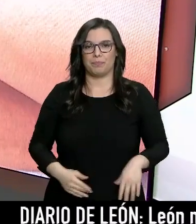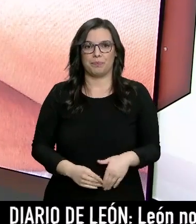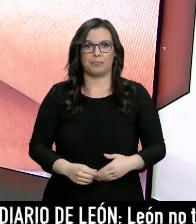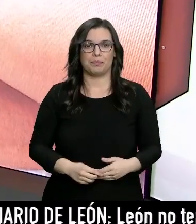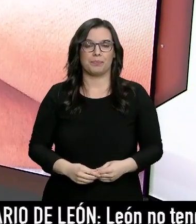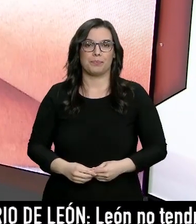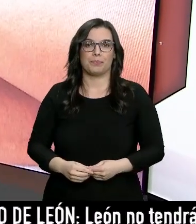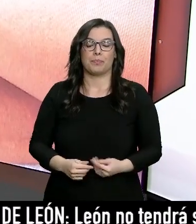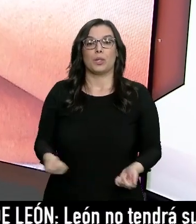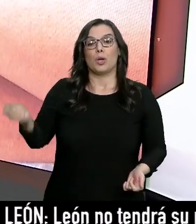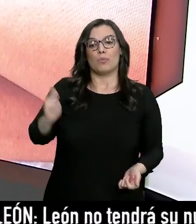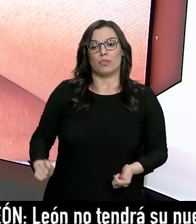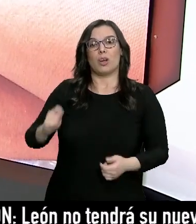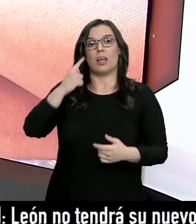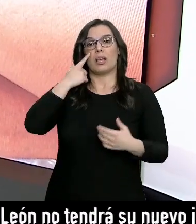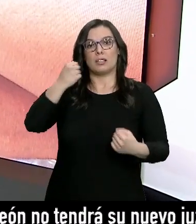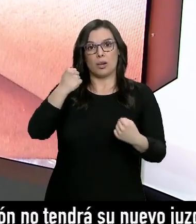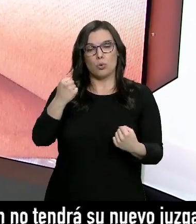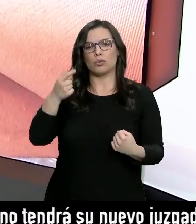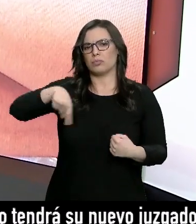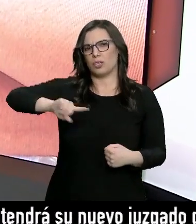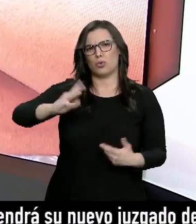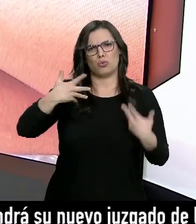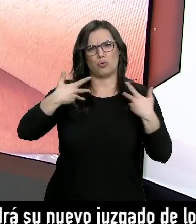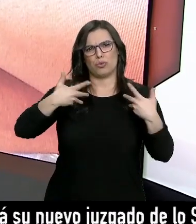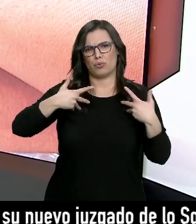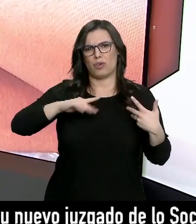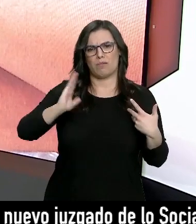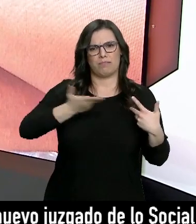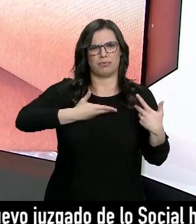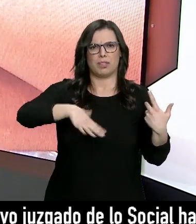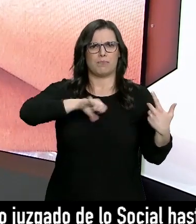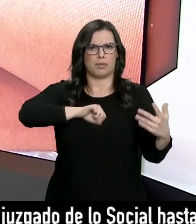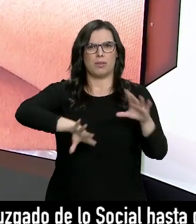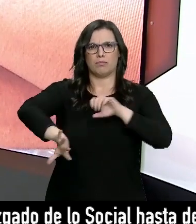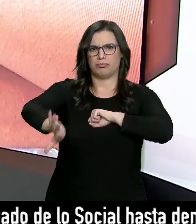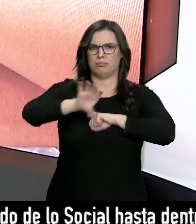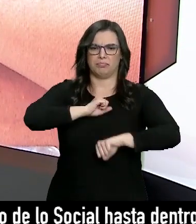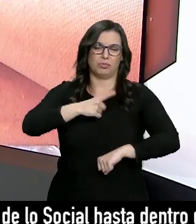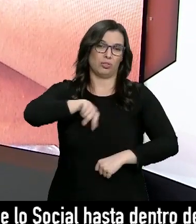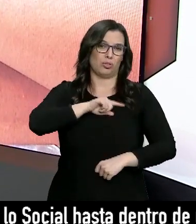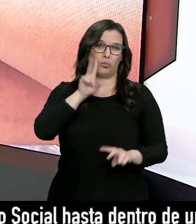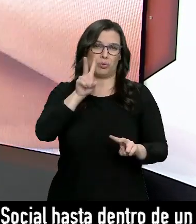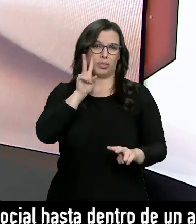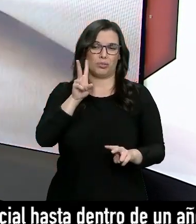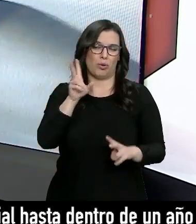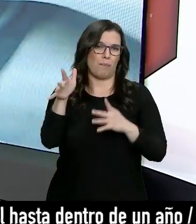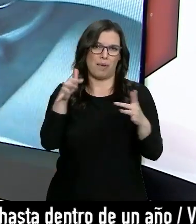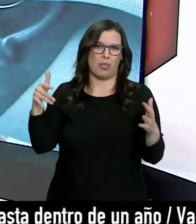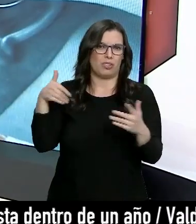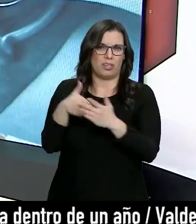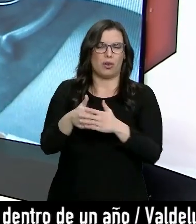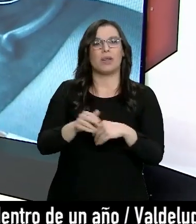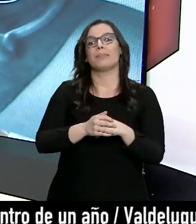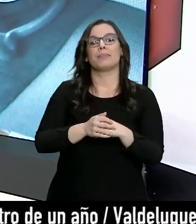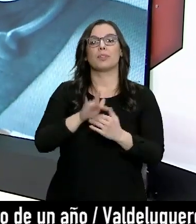Los profesionales de la salud han sufrido en primera persona los contagios por COVID. Lo llevamos viendo desde el mes de marzo. Salimos